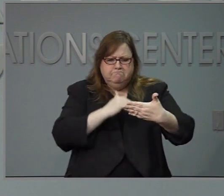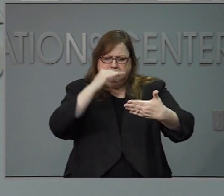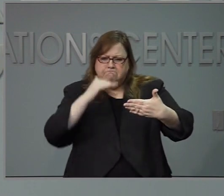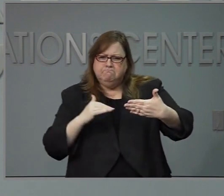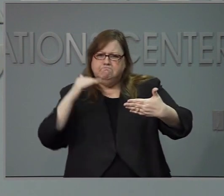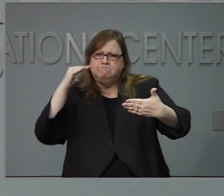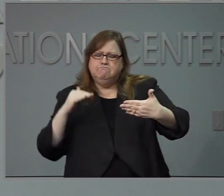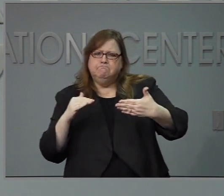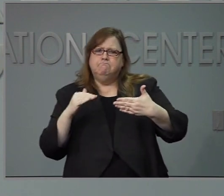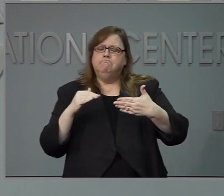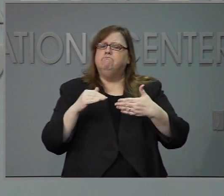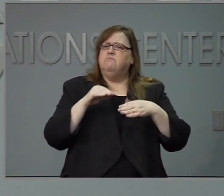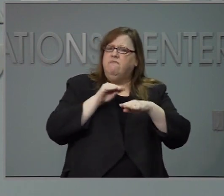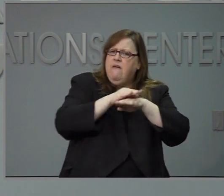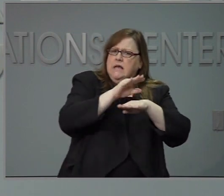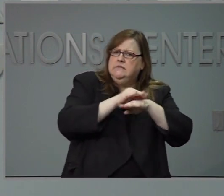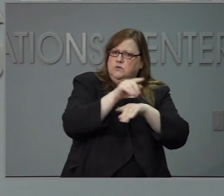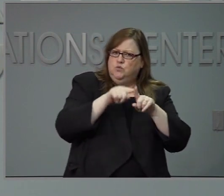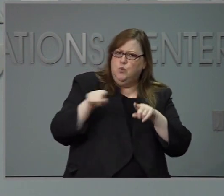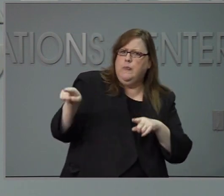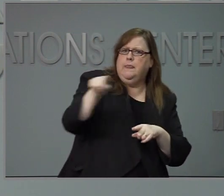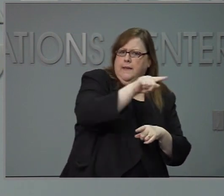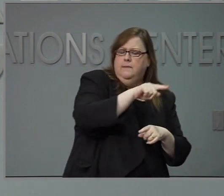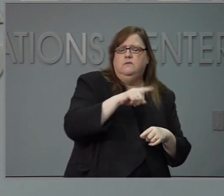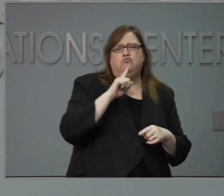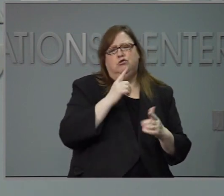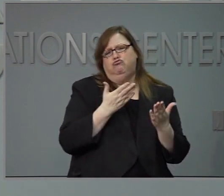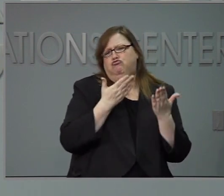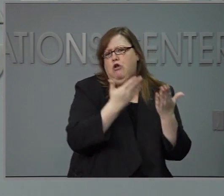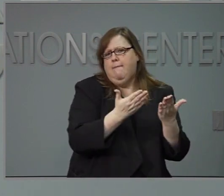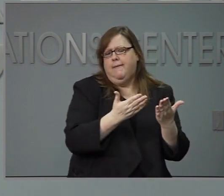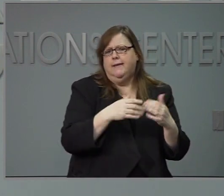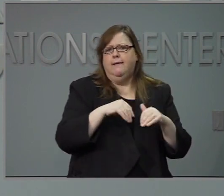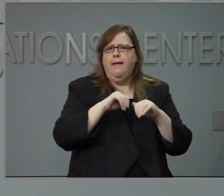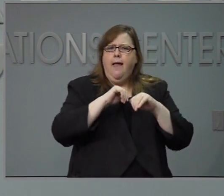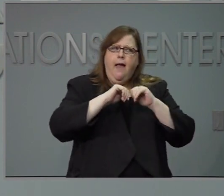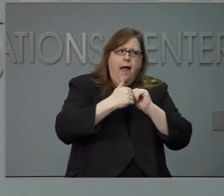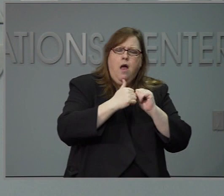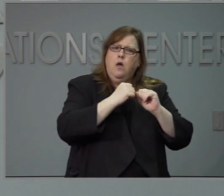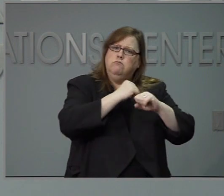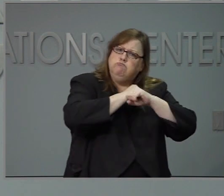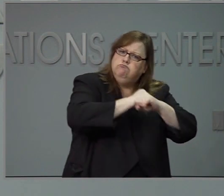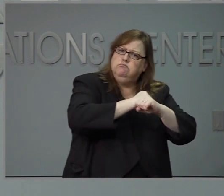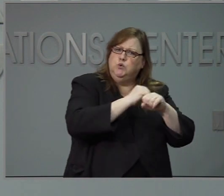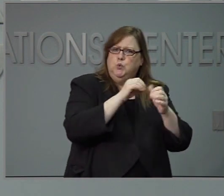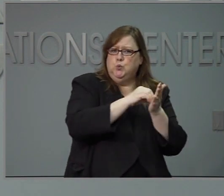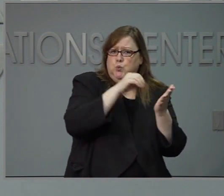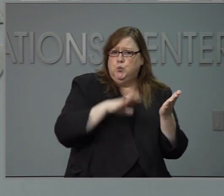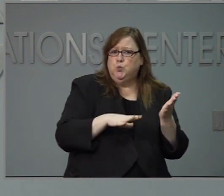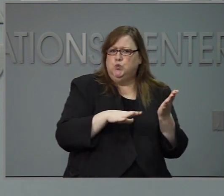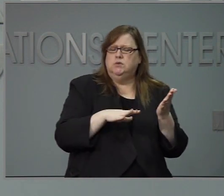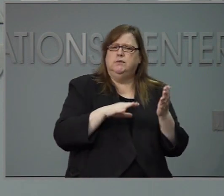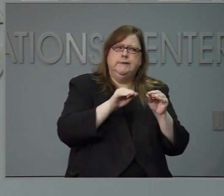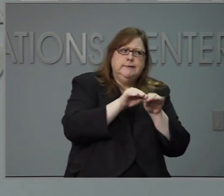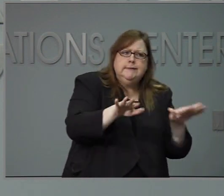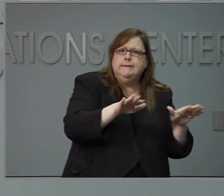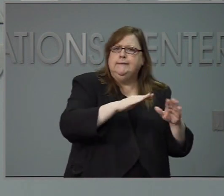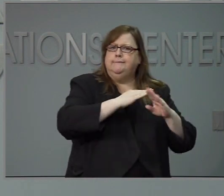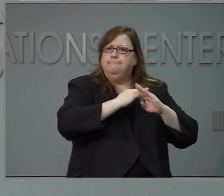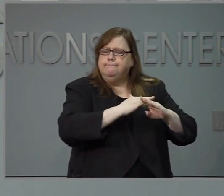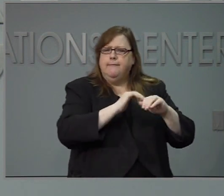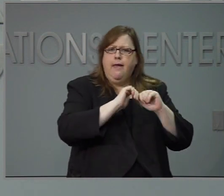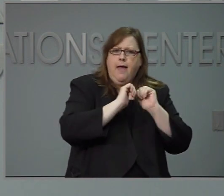y nos da una variedad de recomendaciones para reducir la propagación del virus, pero todo tiene que ver con la lo